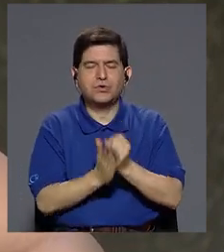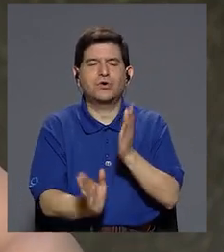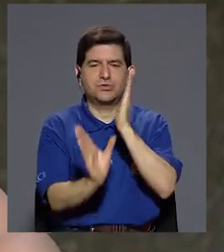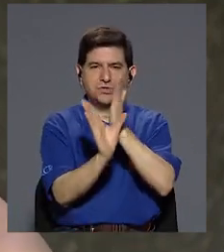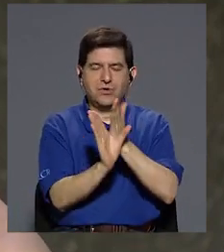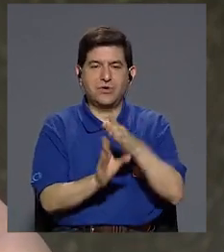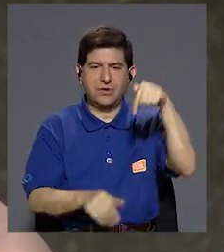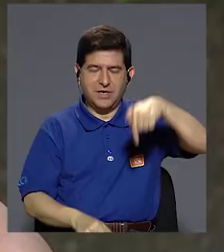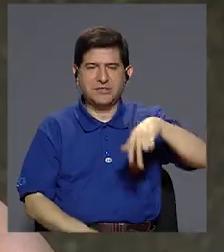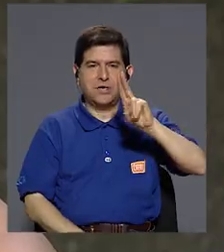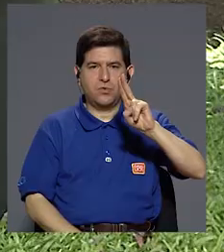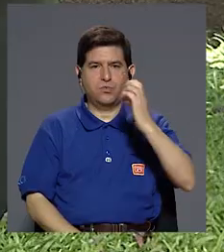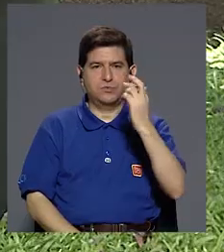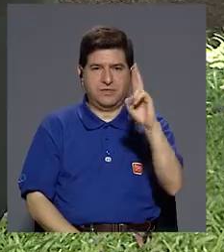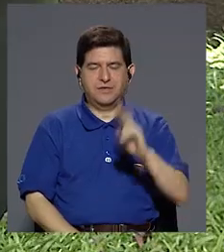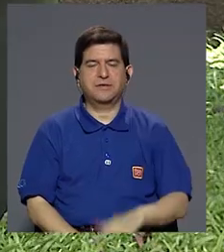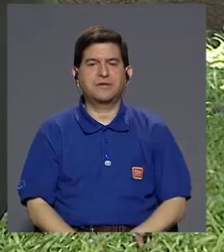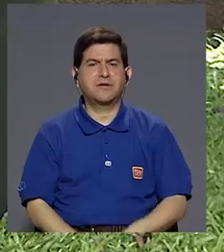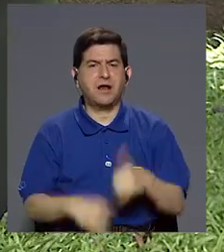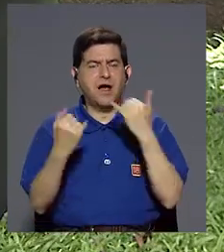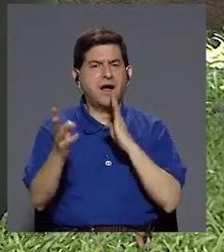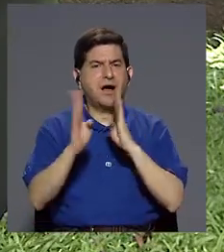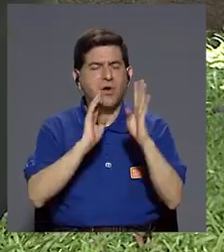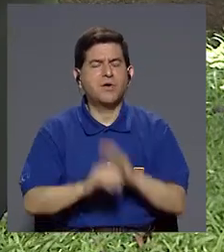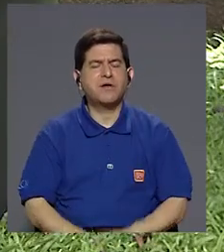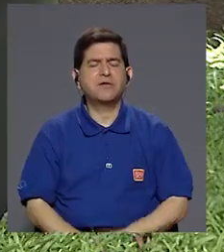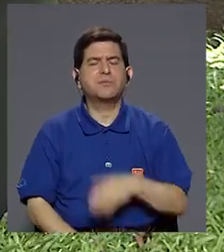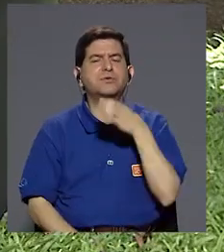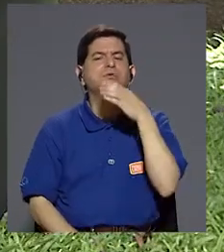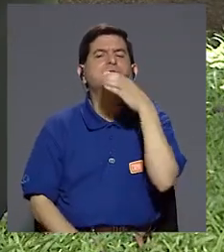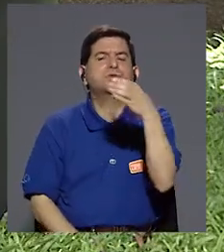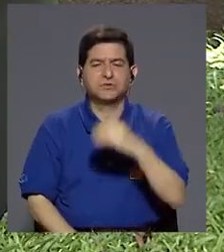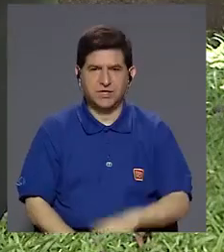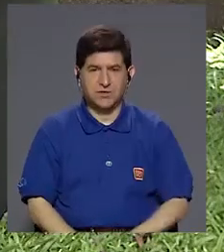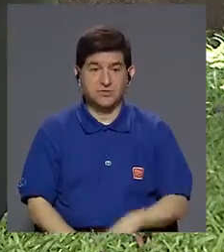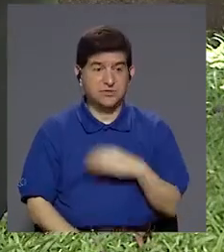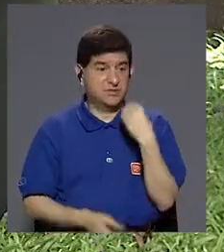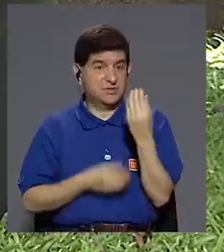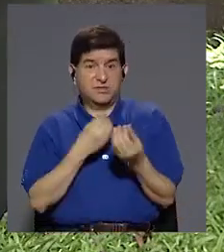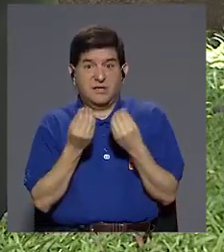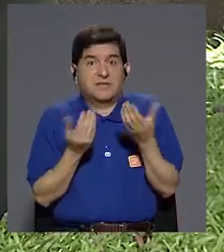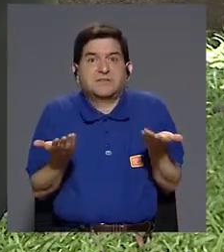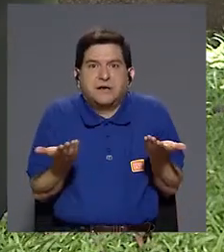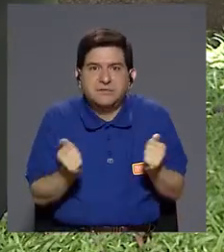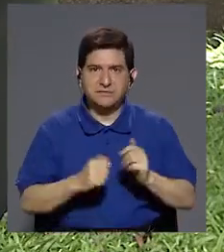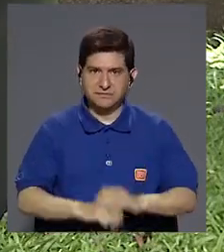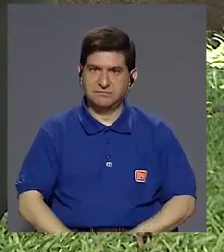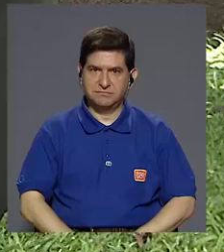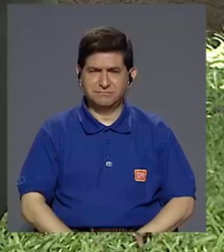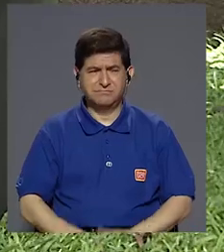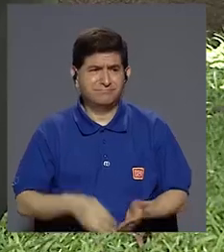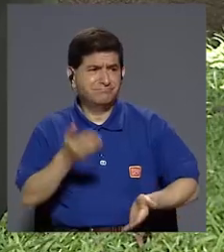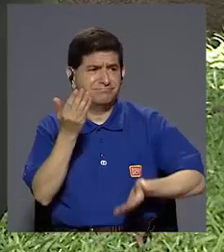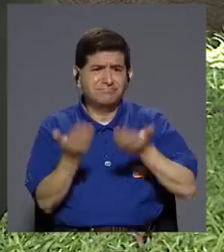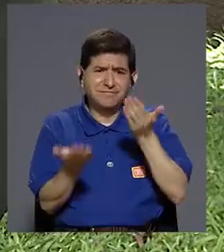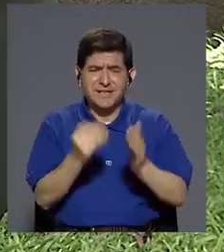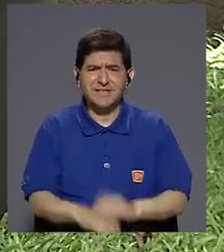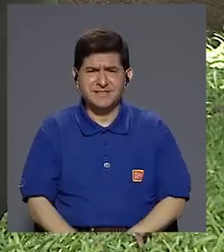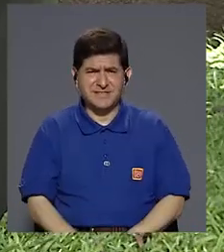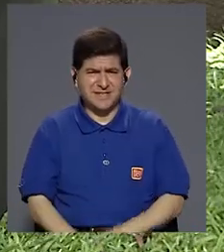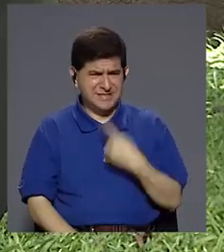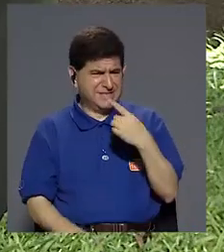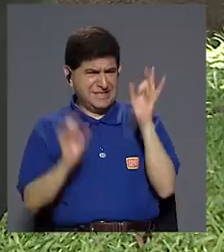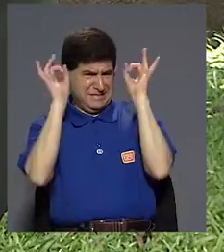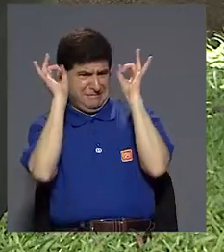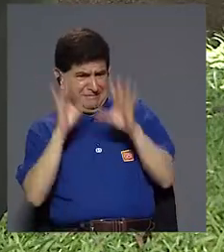nuestra Universidad de Costa Rica. Andrés, hablemos de recomendaciones, ¿qué hacer? Quizás como